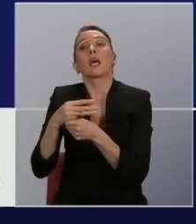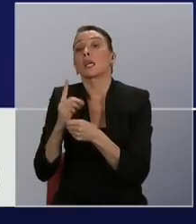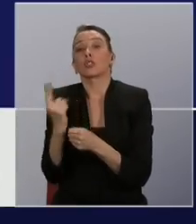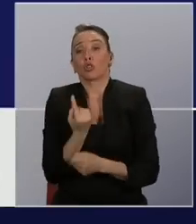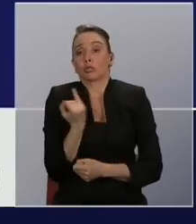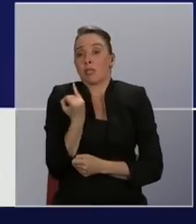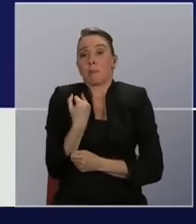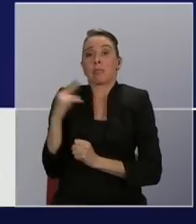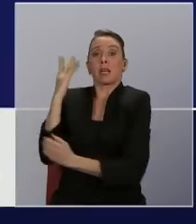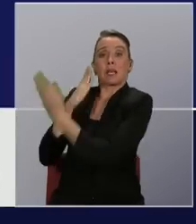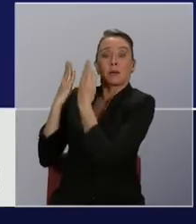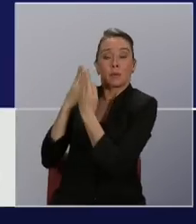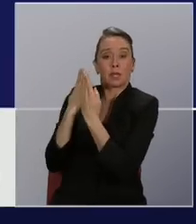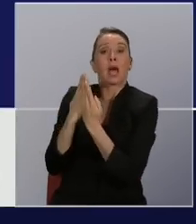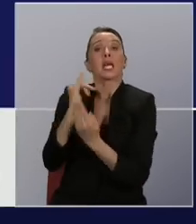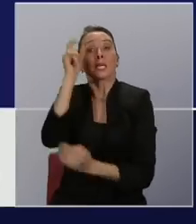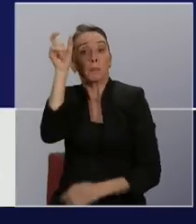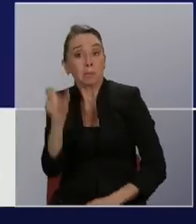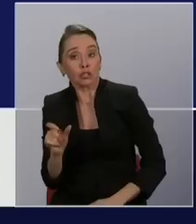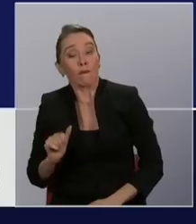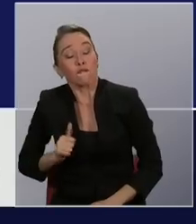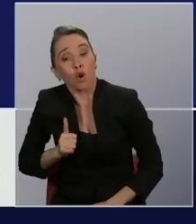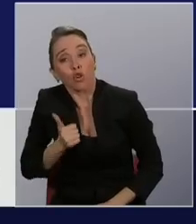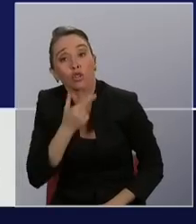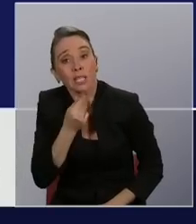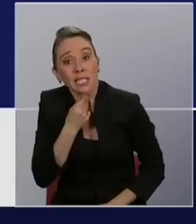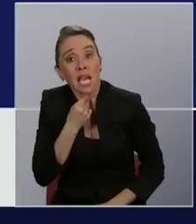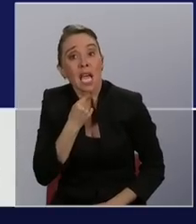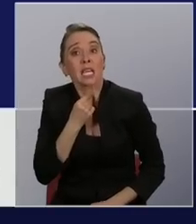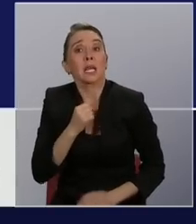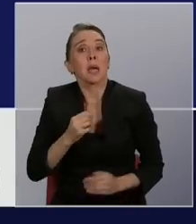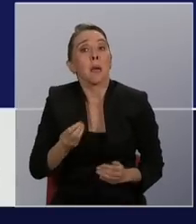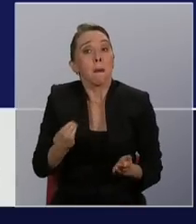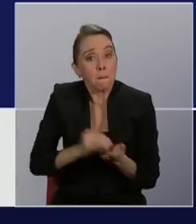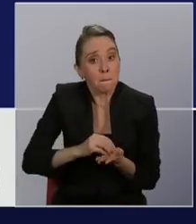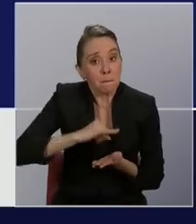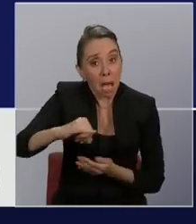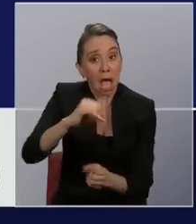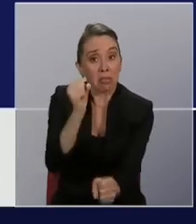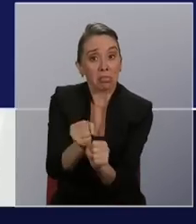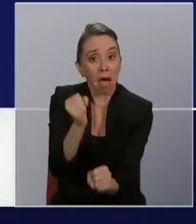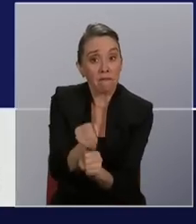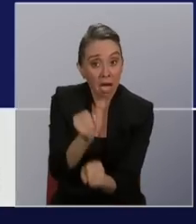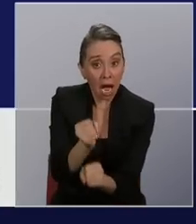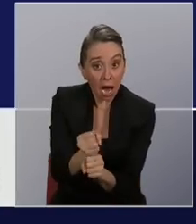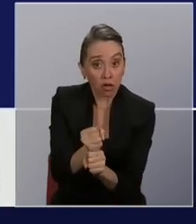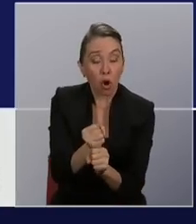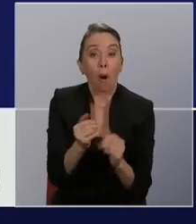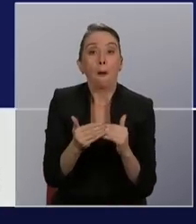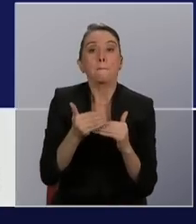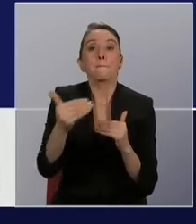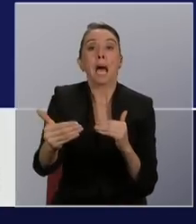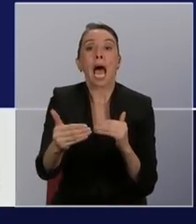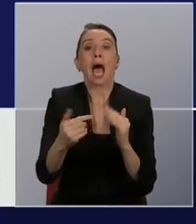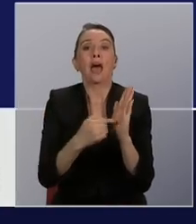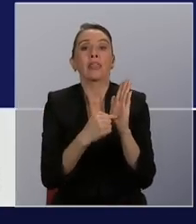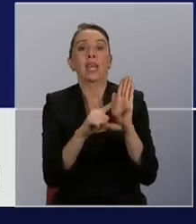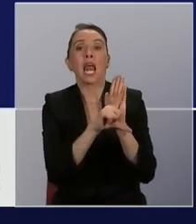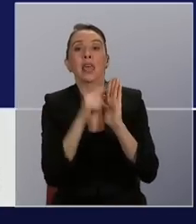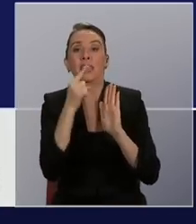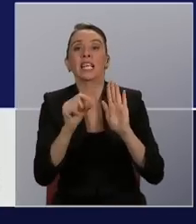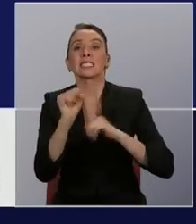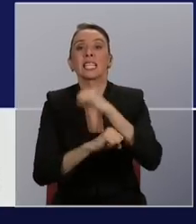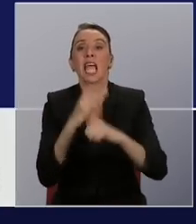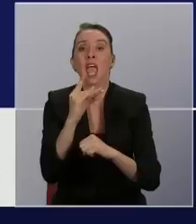Y aquellos que voluntariamente quieran extender su participación en el mundo del trabajo, más allá de la edad legal